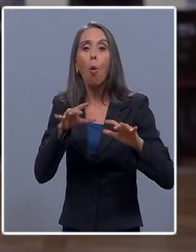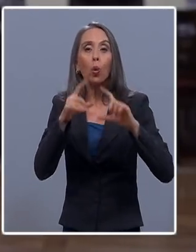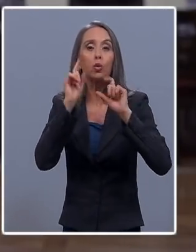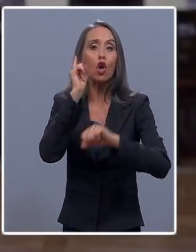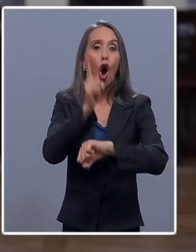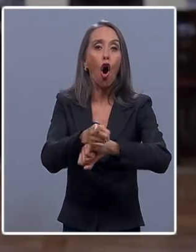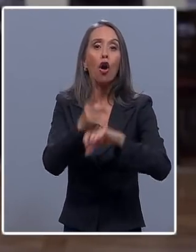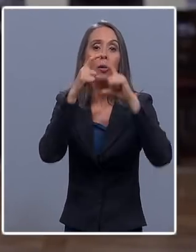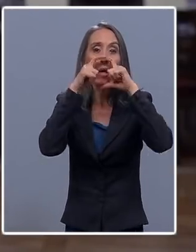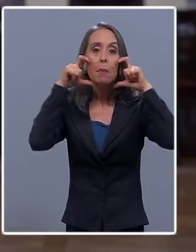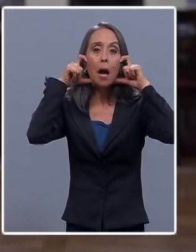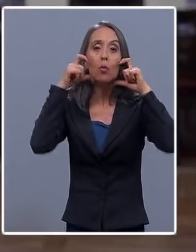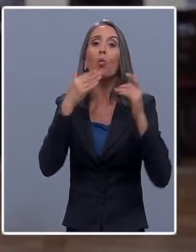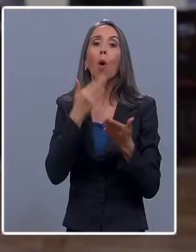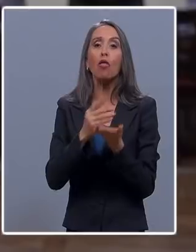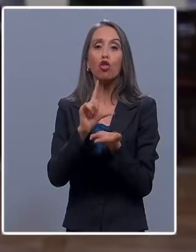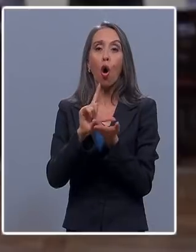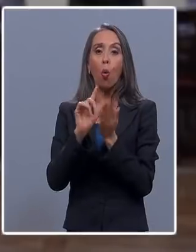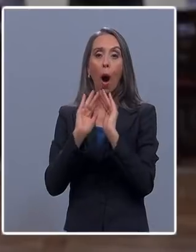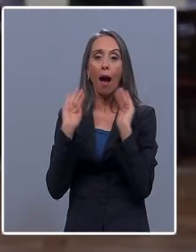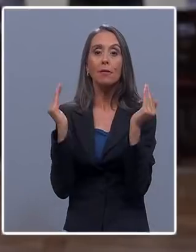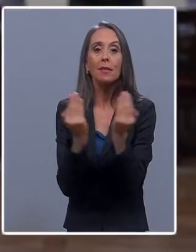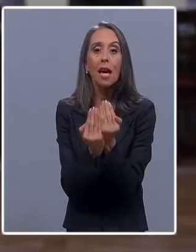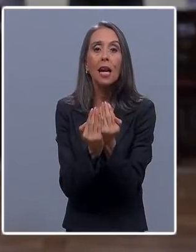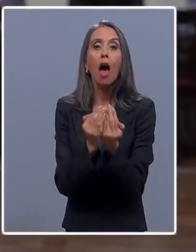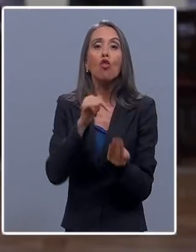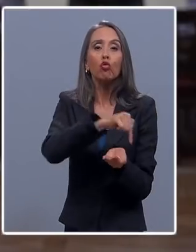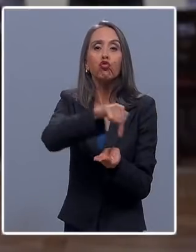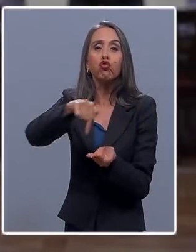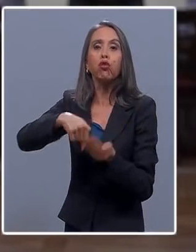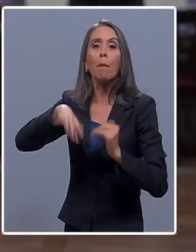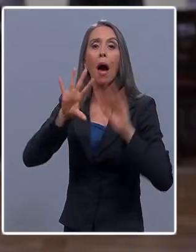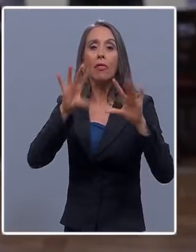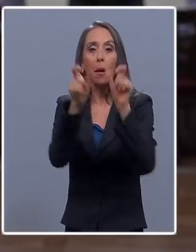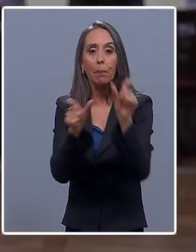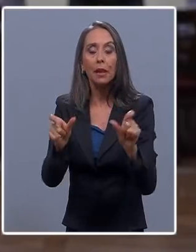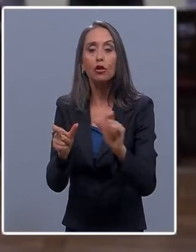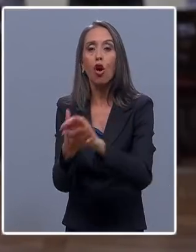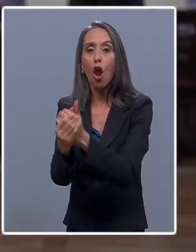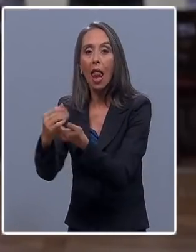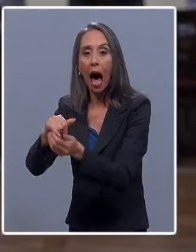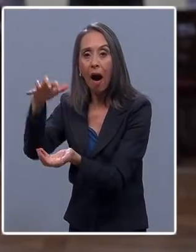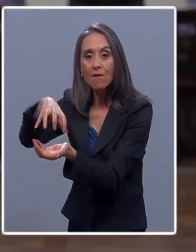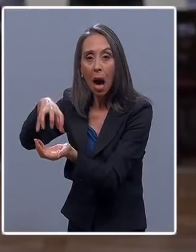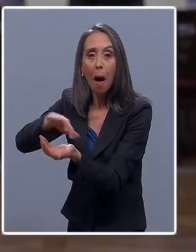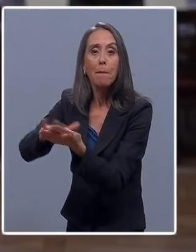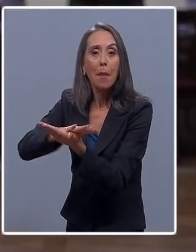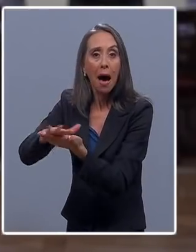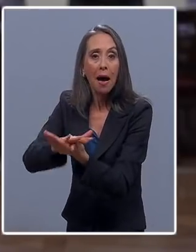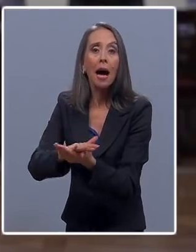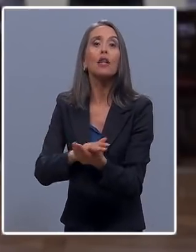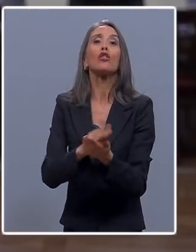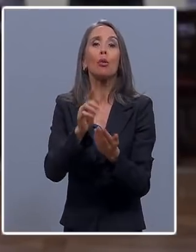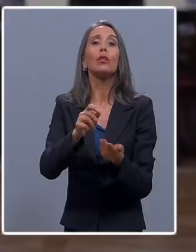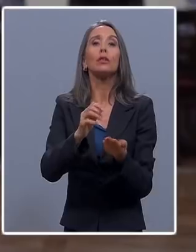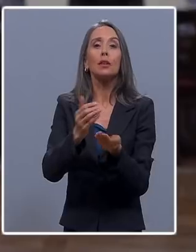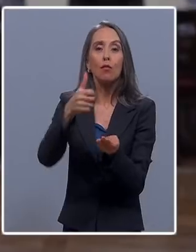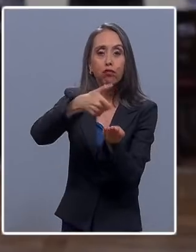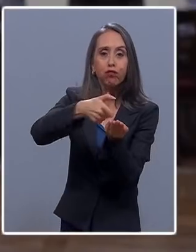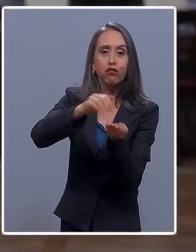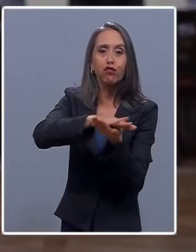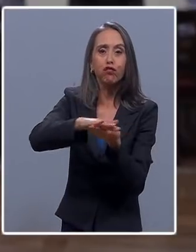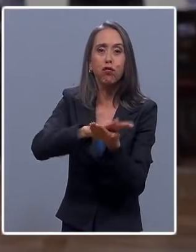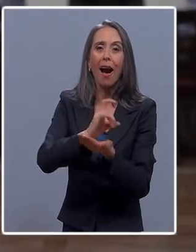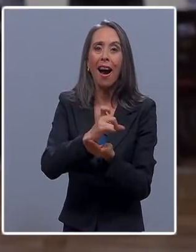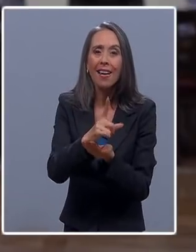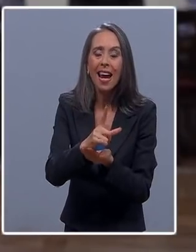obligatorio en lugares cerrados con más de 10 personas, la disponibilidad de lavamanos, alcohol, gel, toma de temperatura y todo